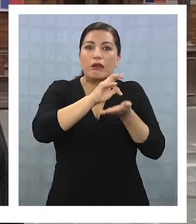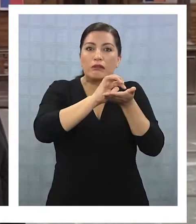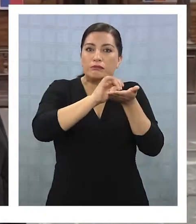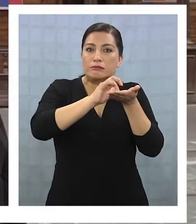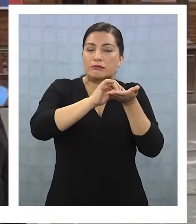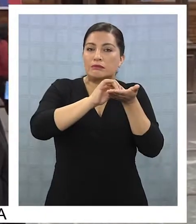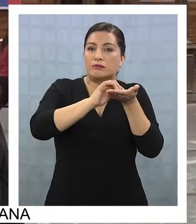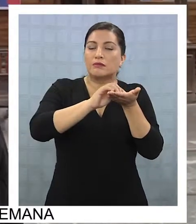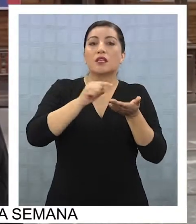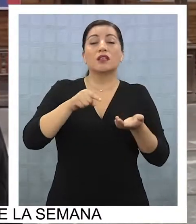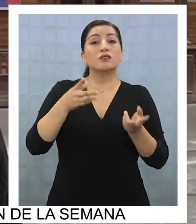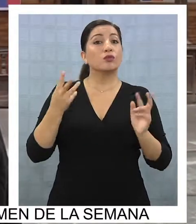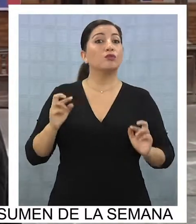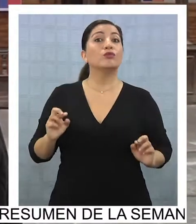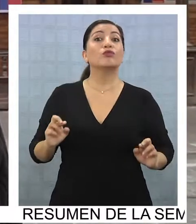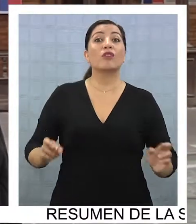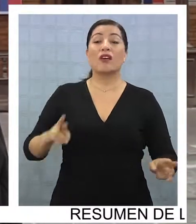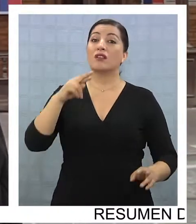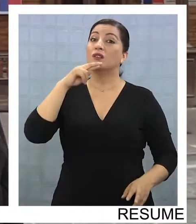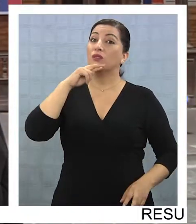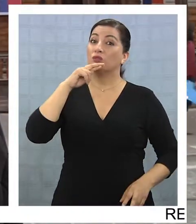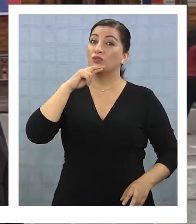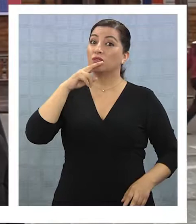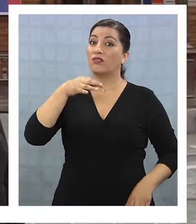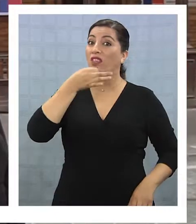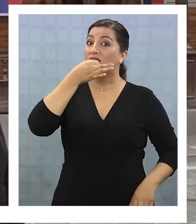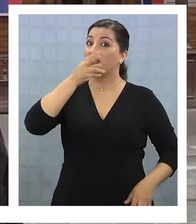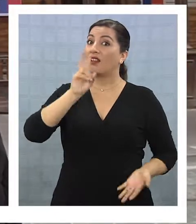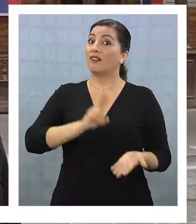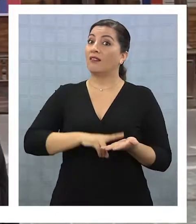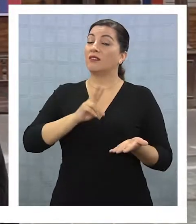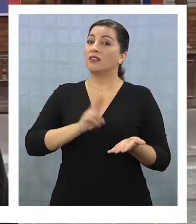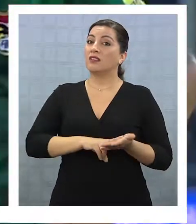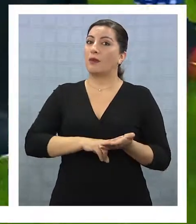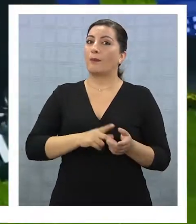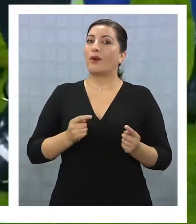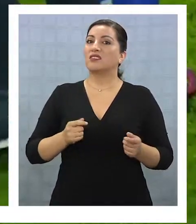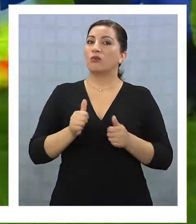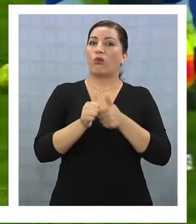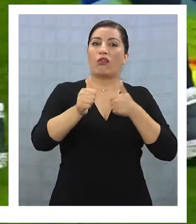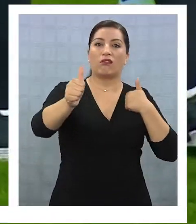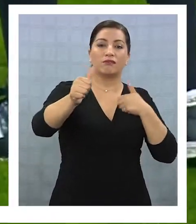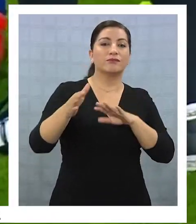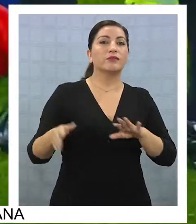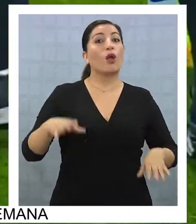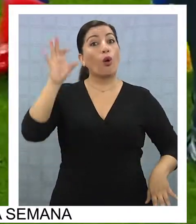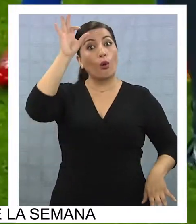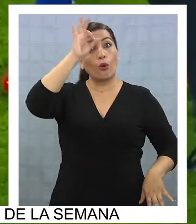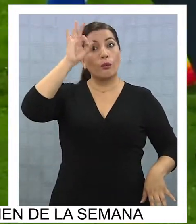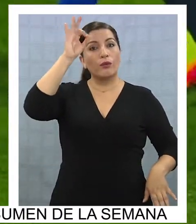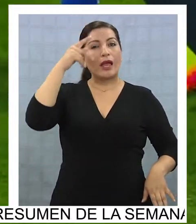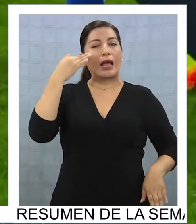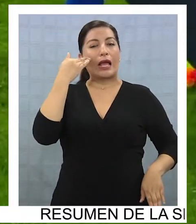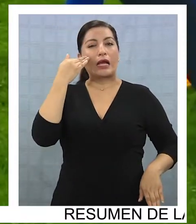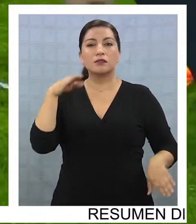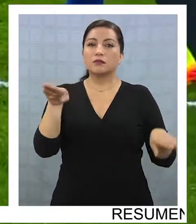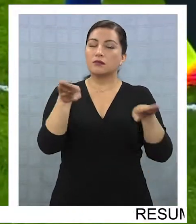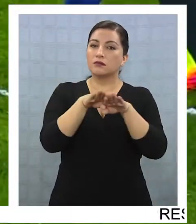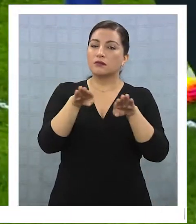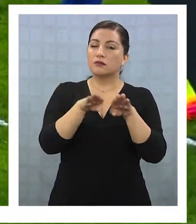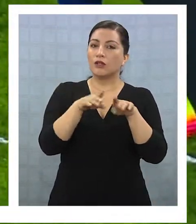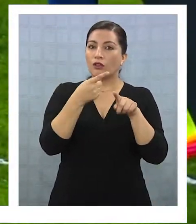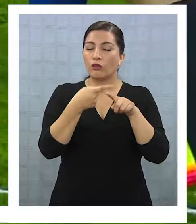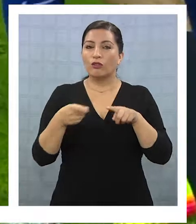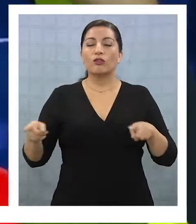mano y la posibilidad de Rusia, quiero ser lo más honesto posible, se ve bien lejana. Opiniones similares surgen desde esferas